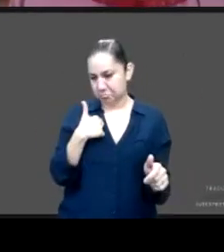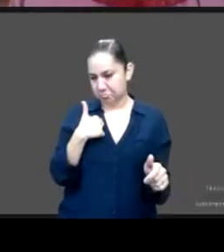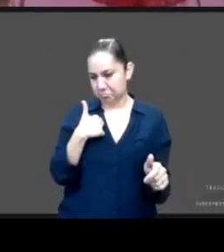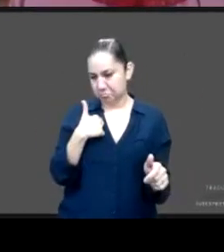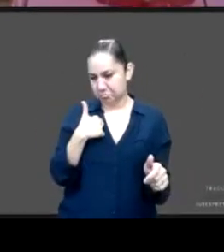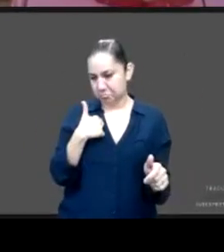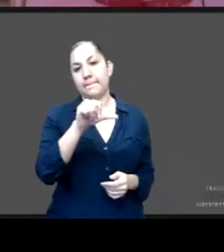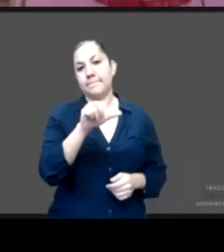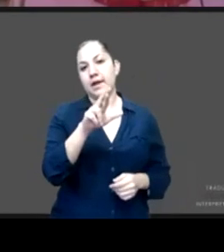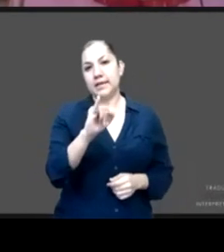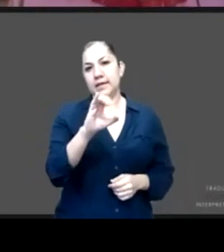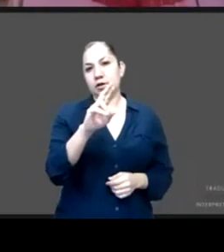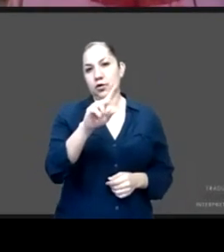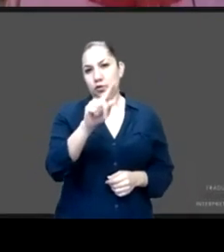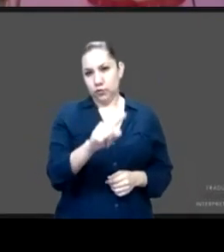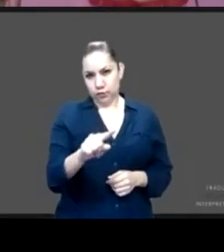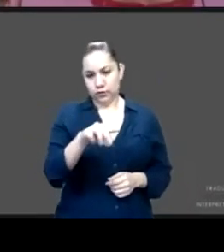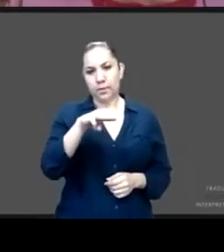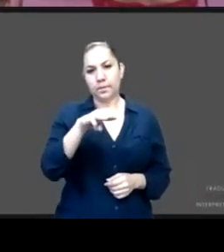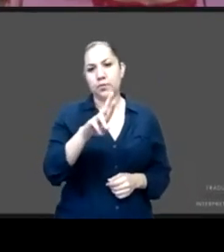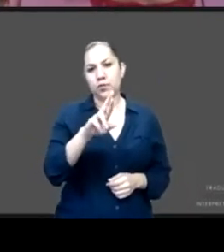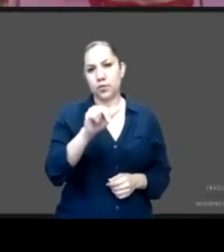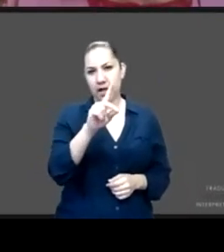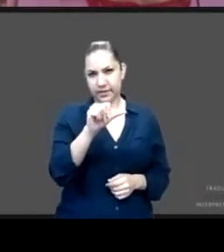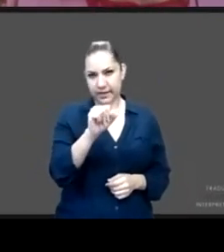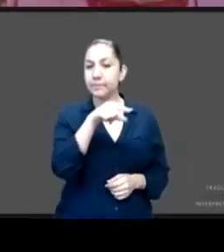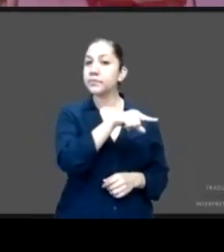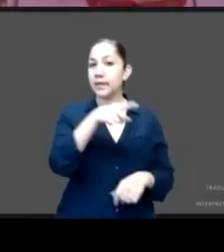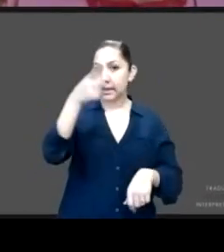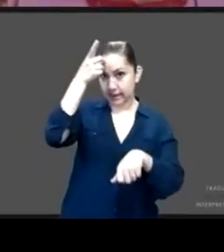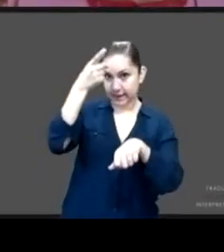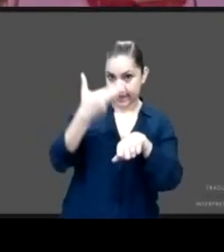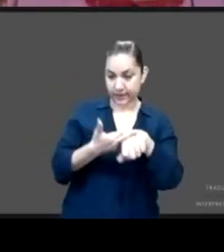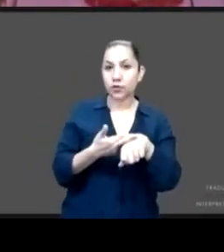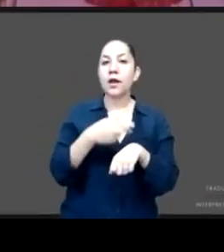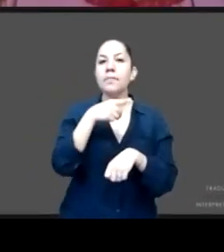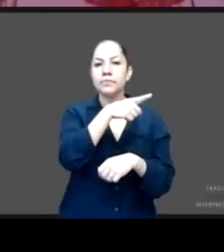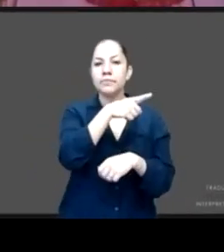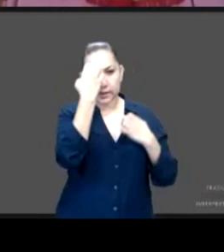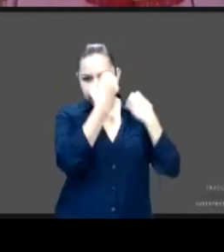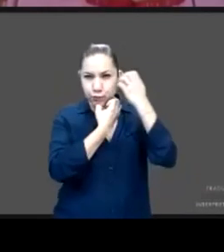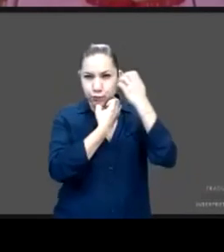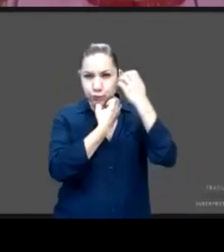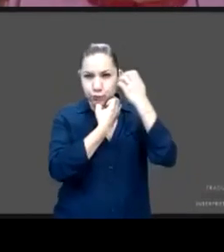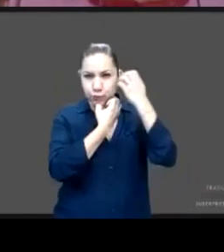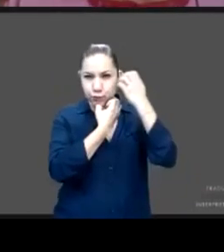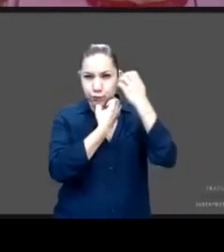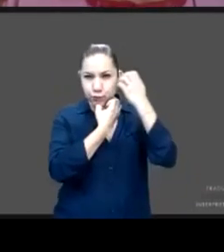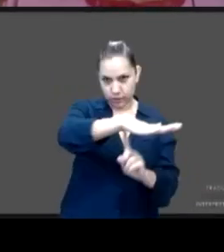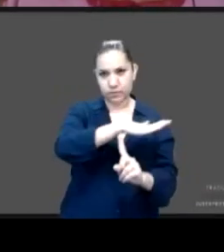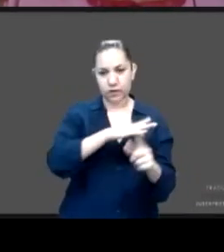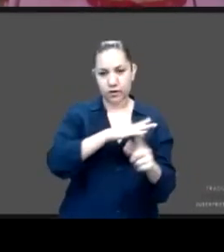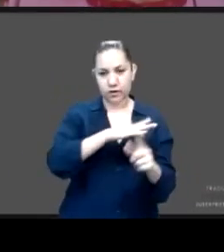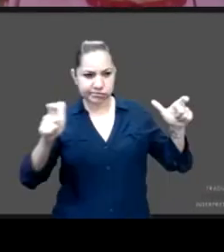Muradas Troutinho, perdón, directora general de estudios sociodemográficos y prospectiva del Consejo Nacional